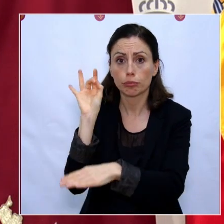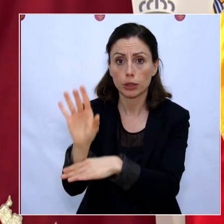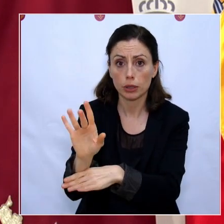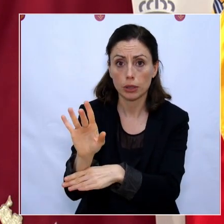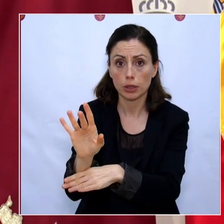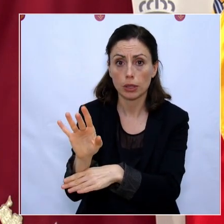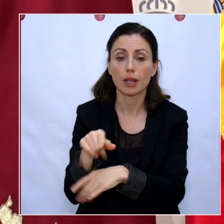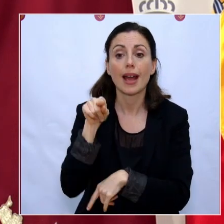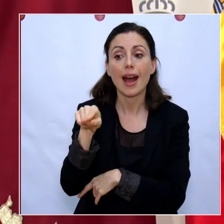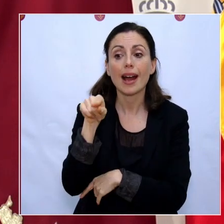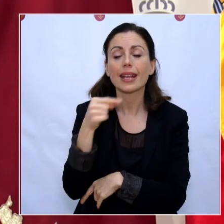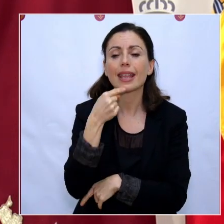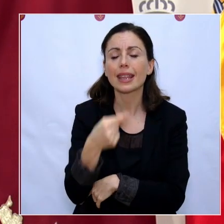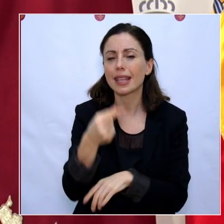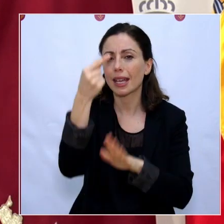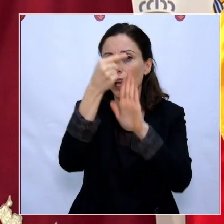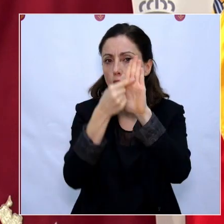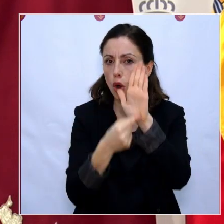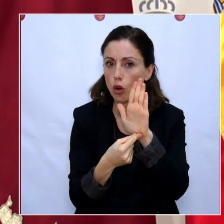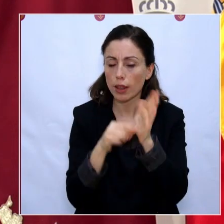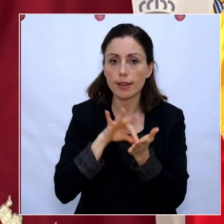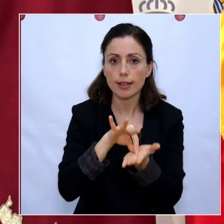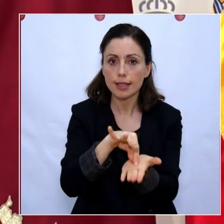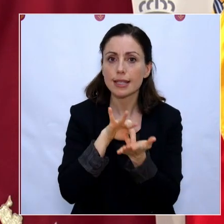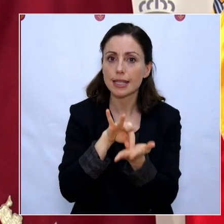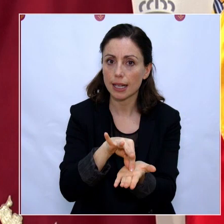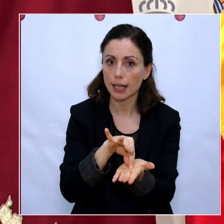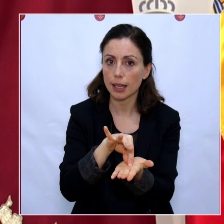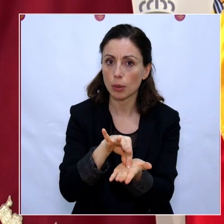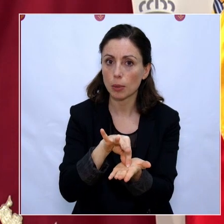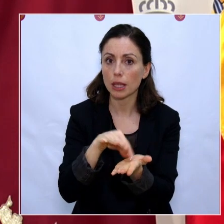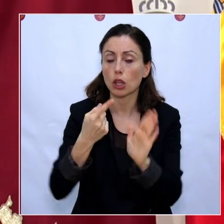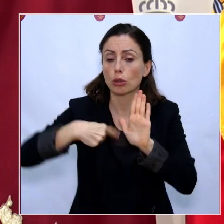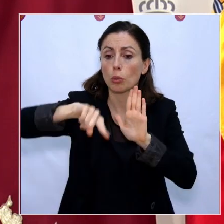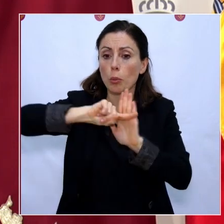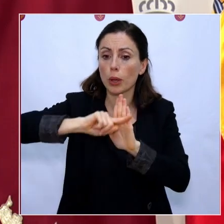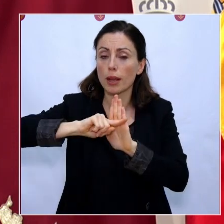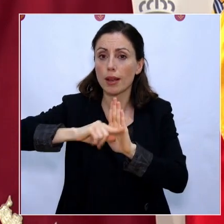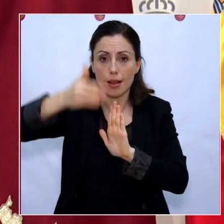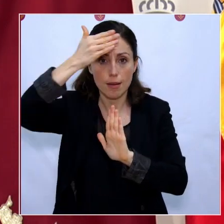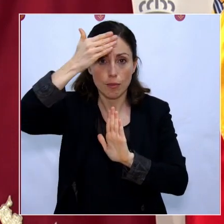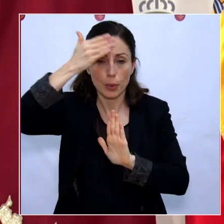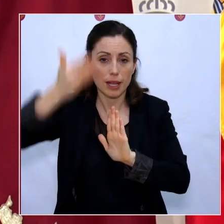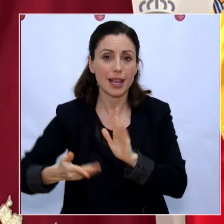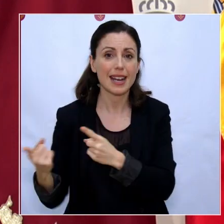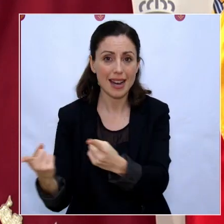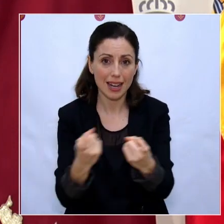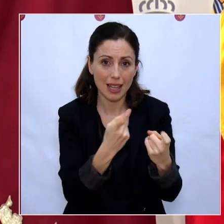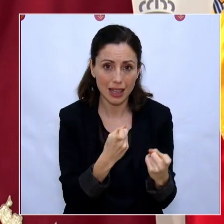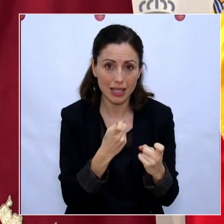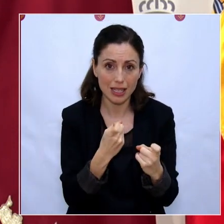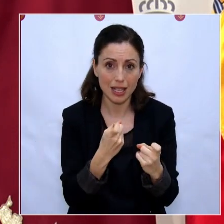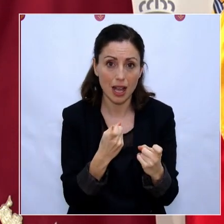de una orden en la que se establecen aquellos servicios que se consideran esenciales. Orden que a día de hoy